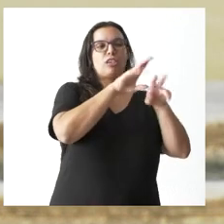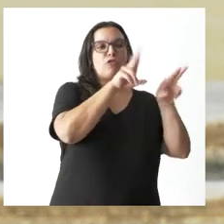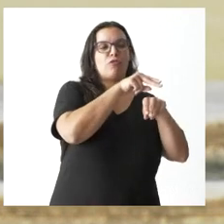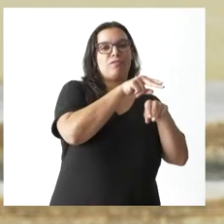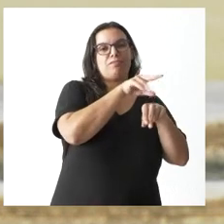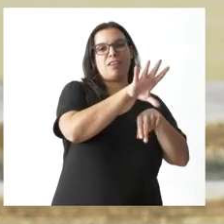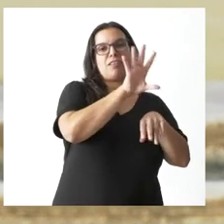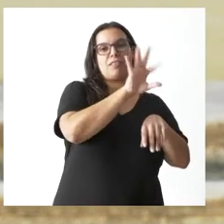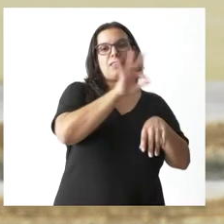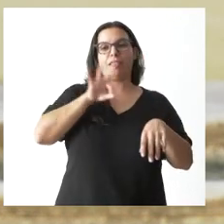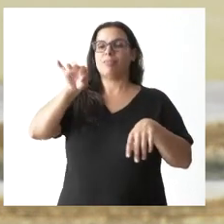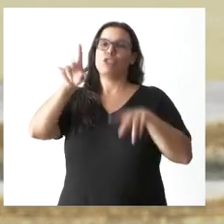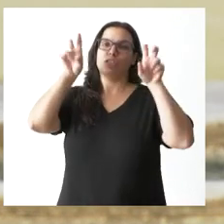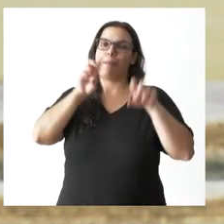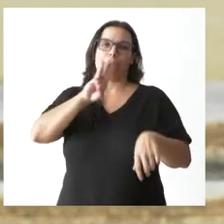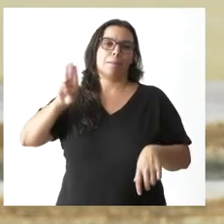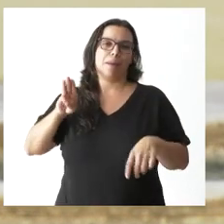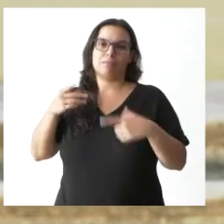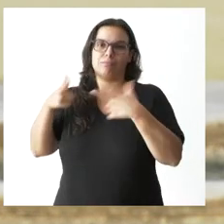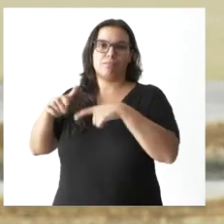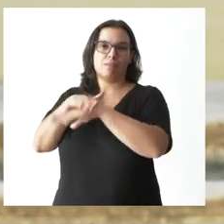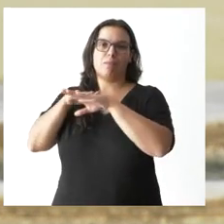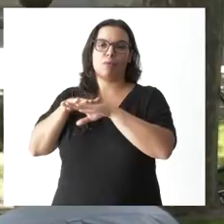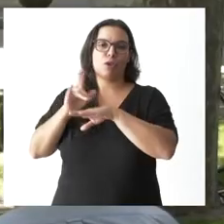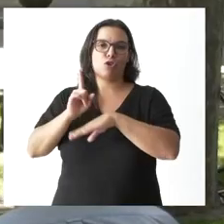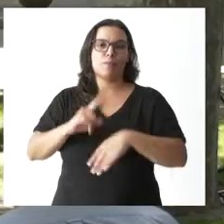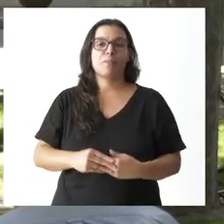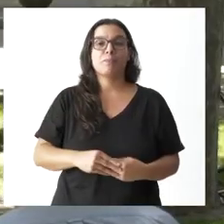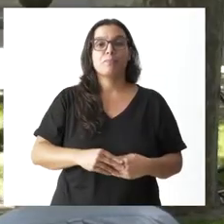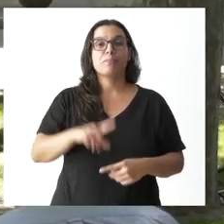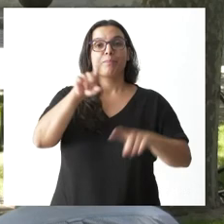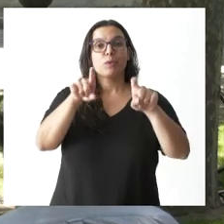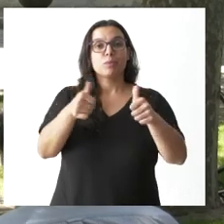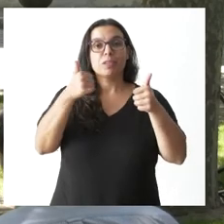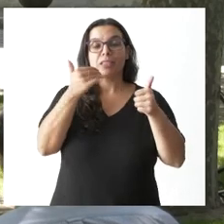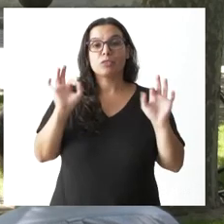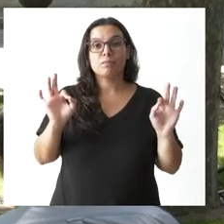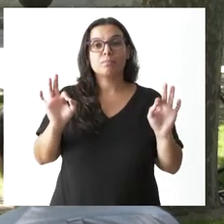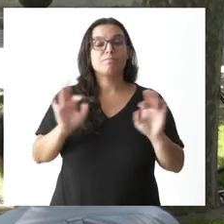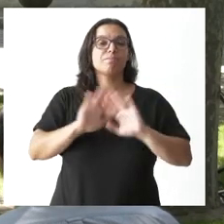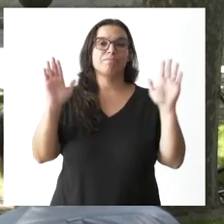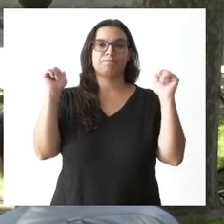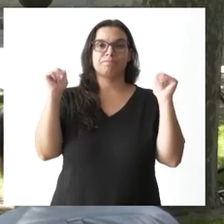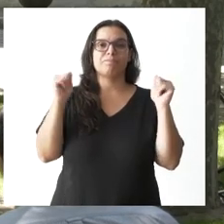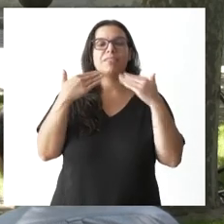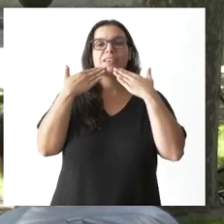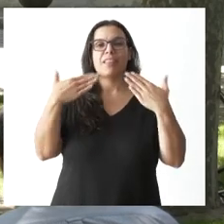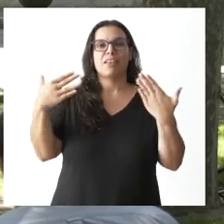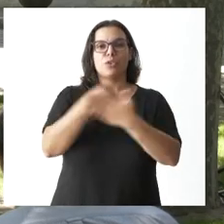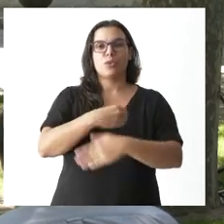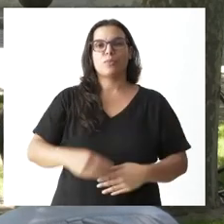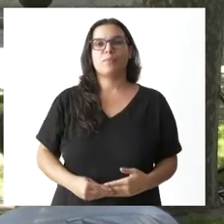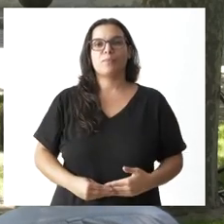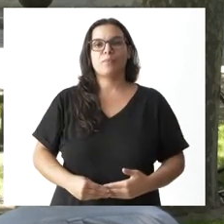al ámbito del partido ¿hay alguna pregunta más? pues despedimos aquí muchas gracias a todos